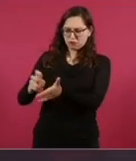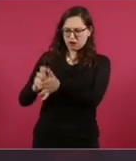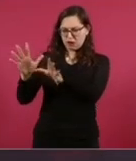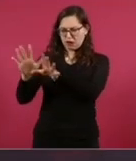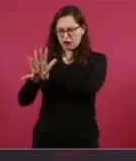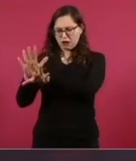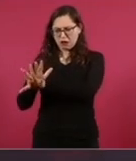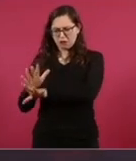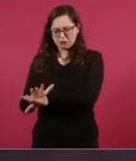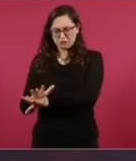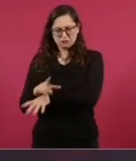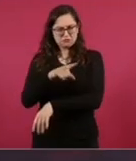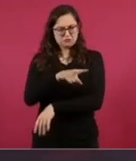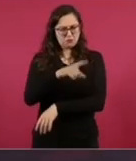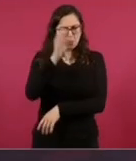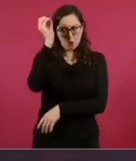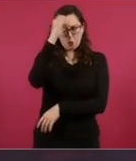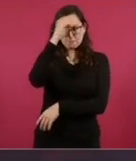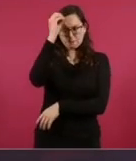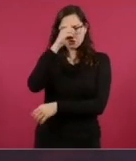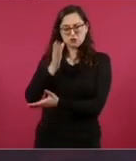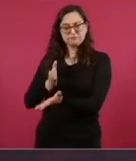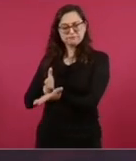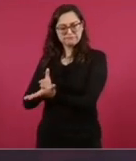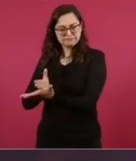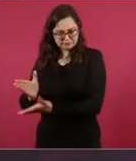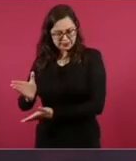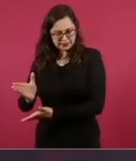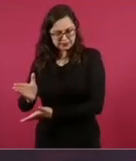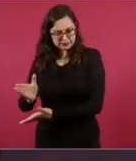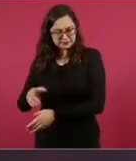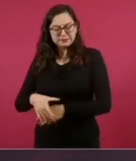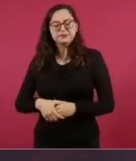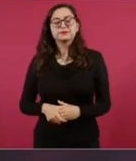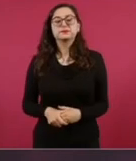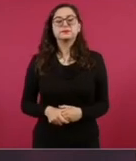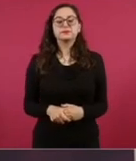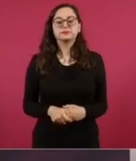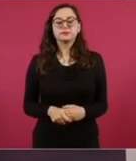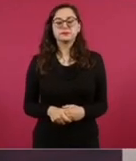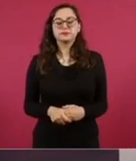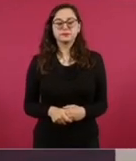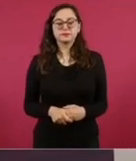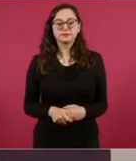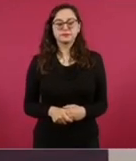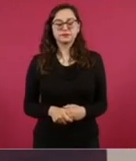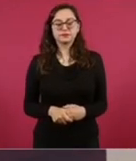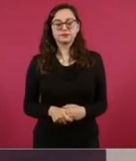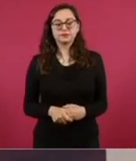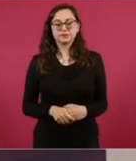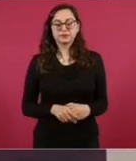porque la opinión tiene que ver con la iniciativa